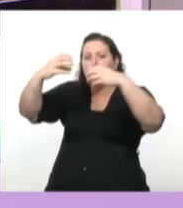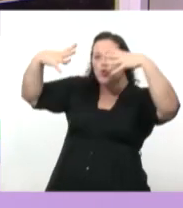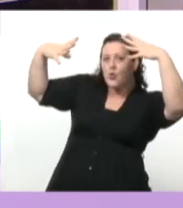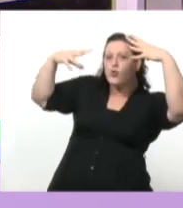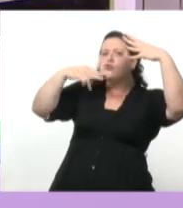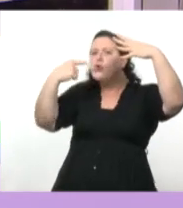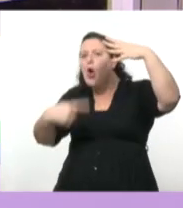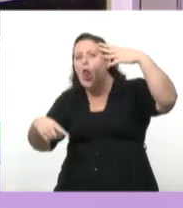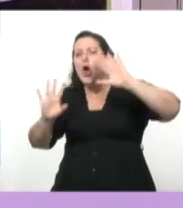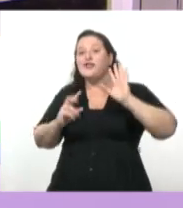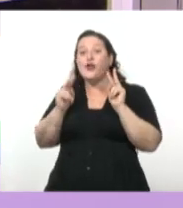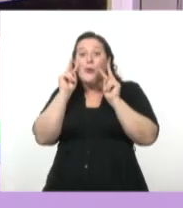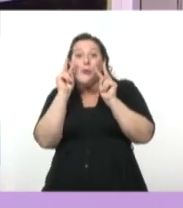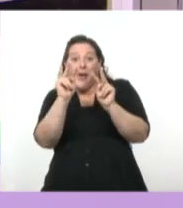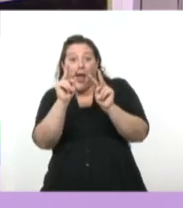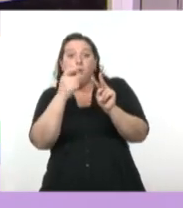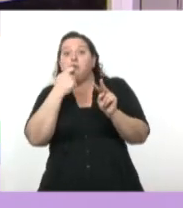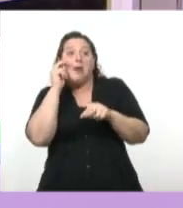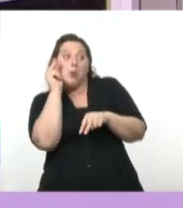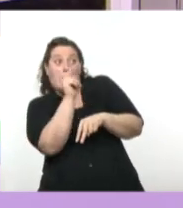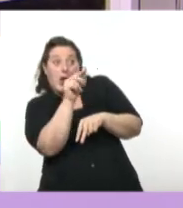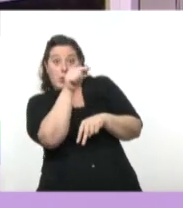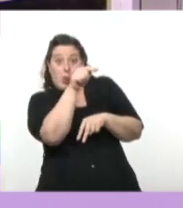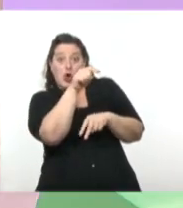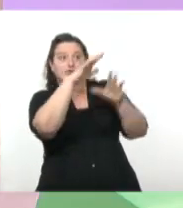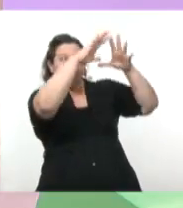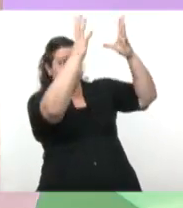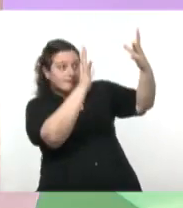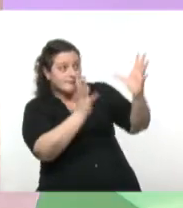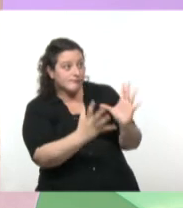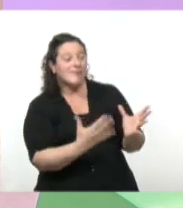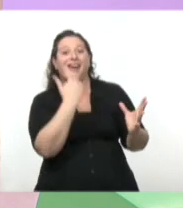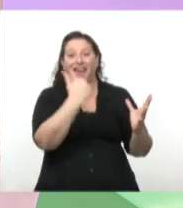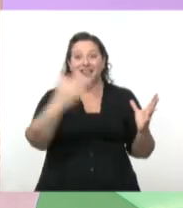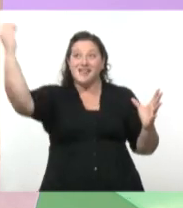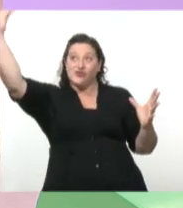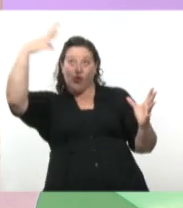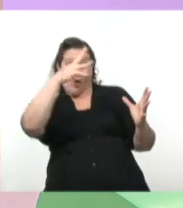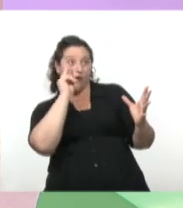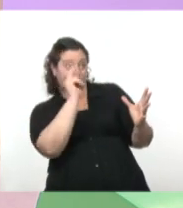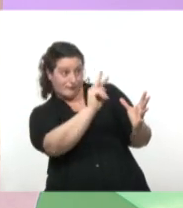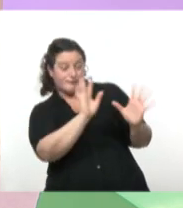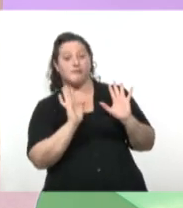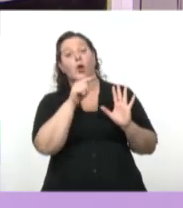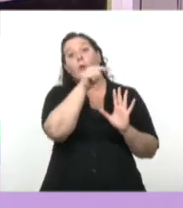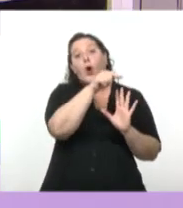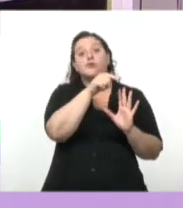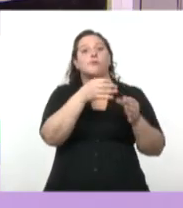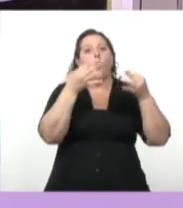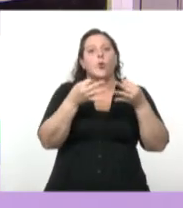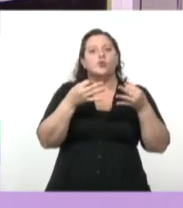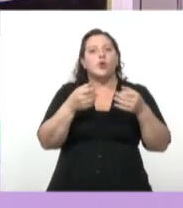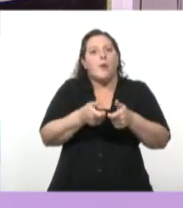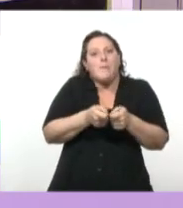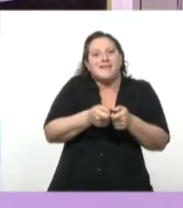a todo eso que pasa con la luz del sol. Ahora, ¿qué pasa? Si vos sacás tu celular y mirás un mensaje, tenés la luz de la pantalla